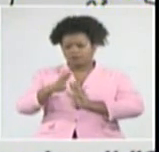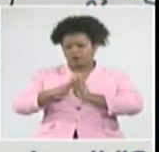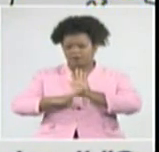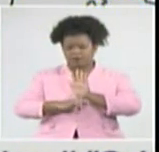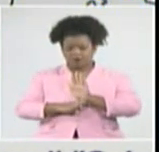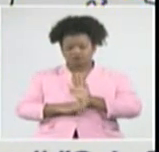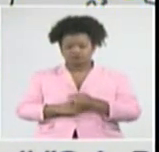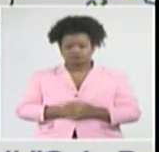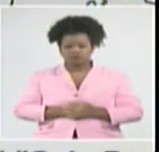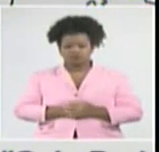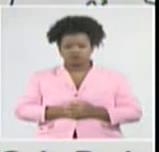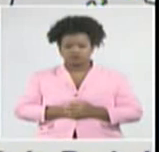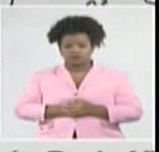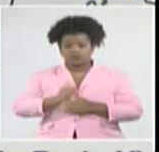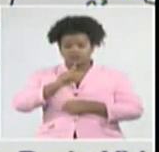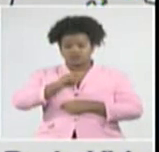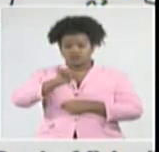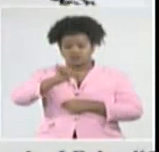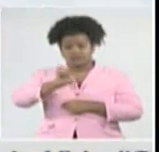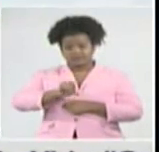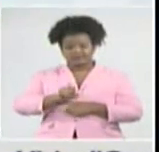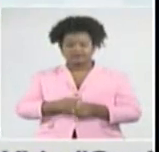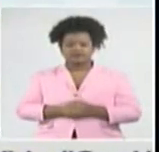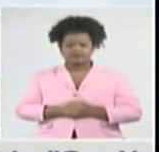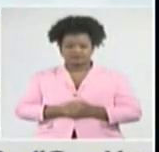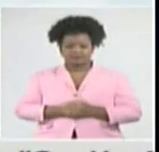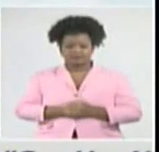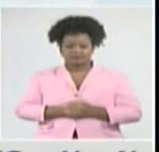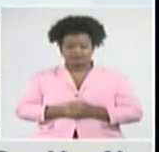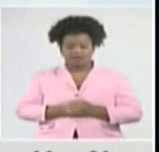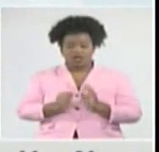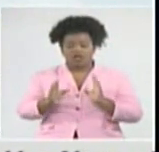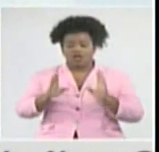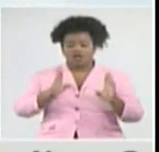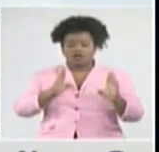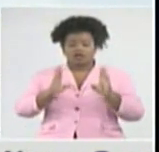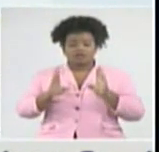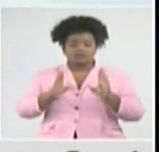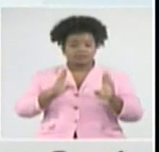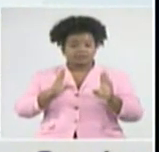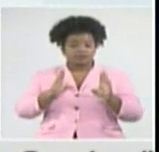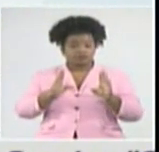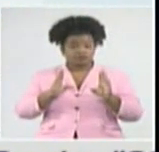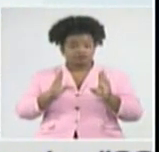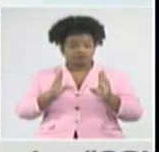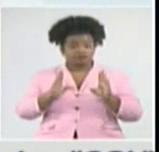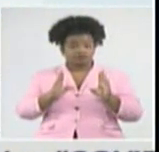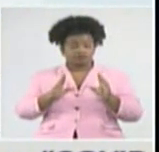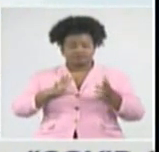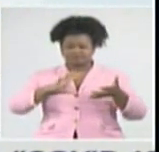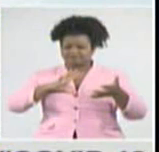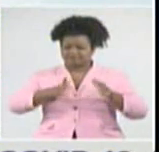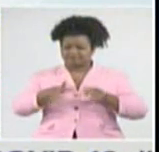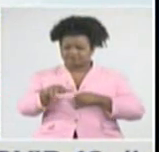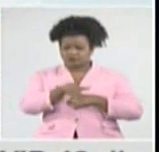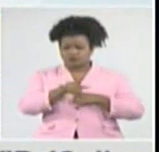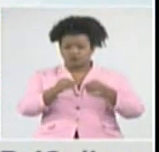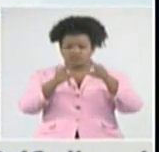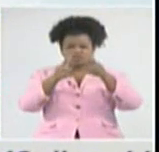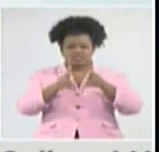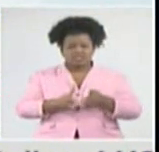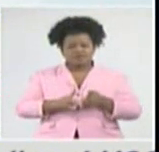160. El centro, complejo también, ahí tienen las cifras, 100 fuegos,